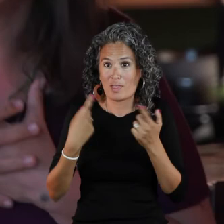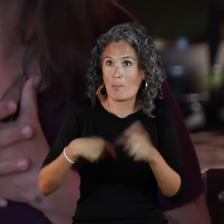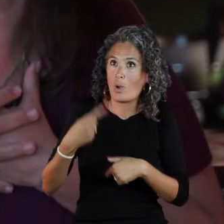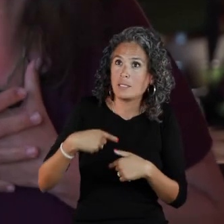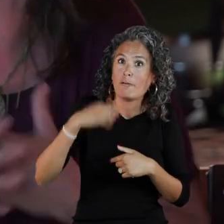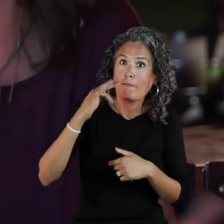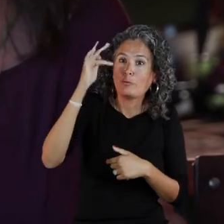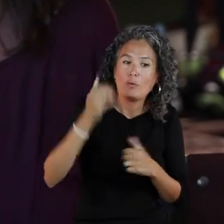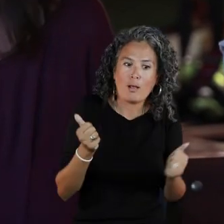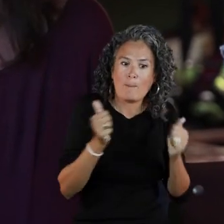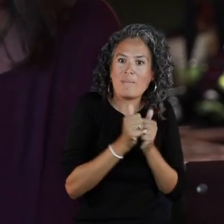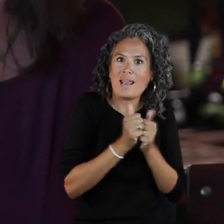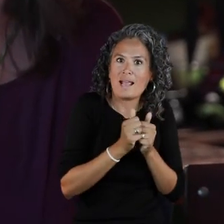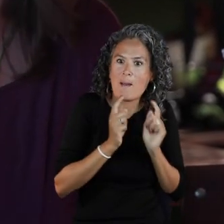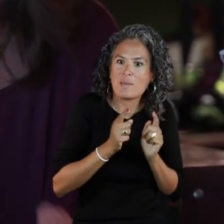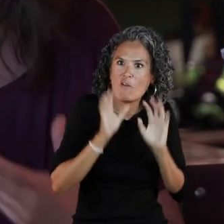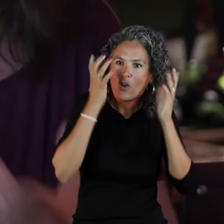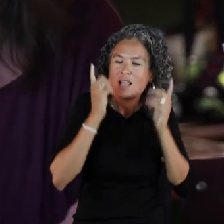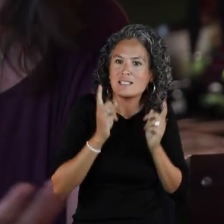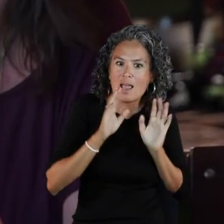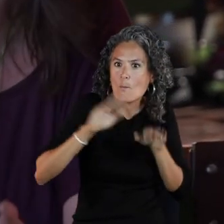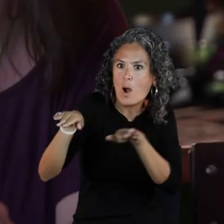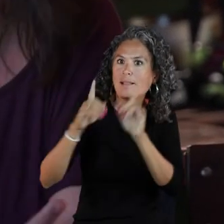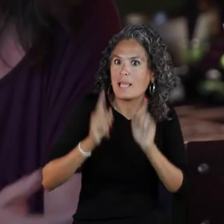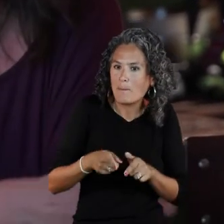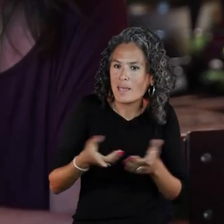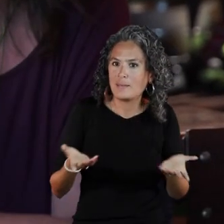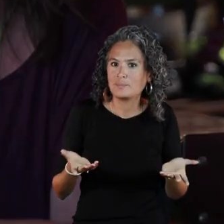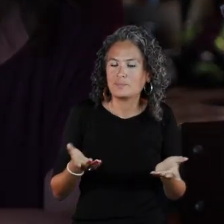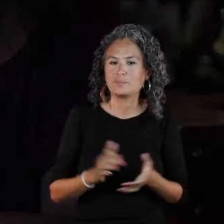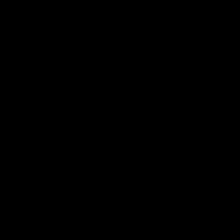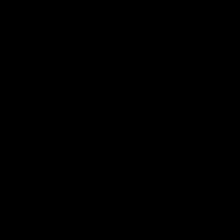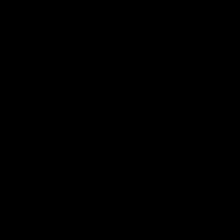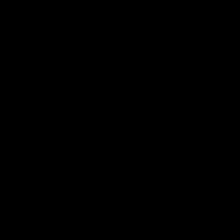Porque además después yo también tuve un montón de experiencias violentas con hombres. ¿Vale? ¿Vale? ¿Vale? ¿Vale?